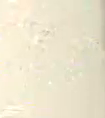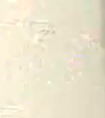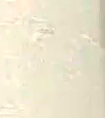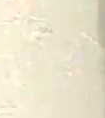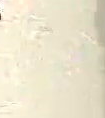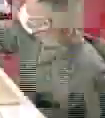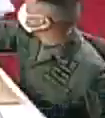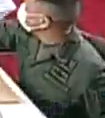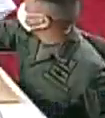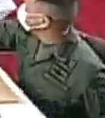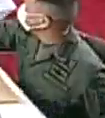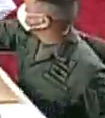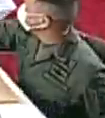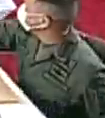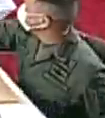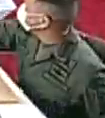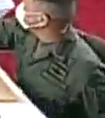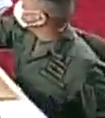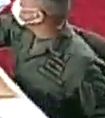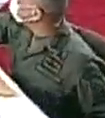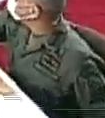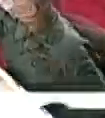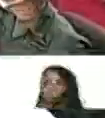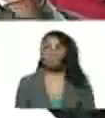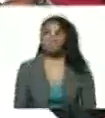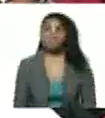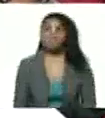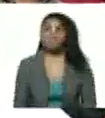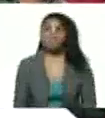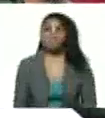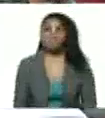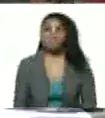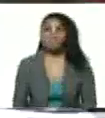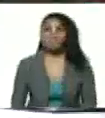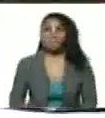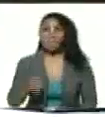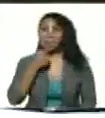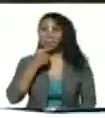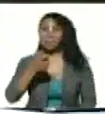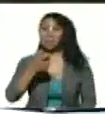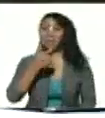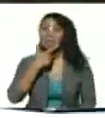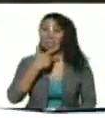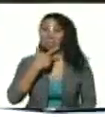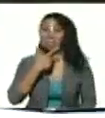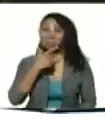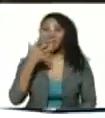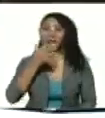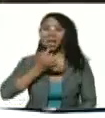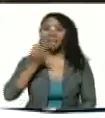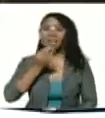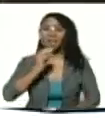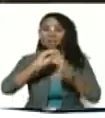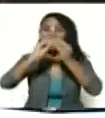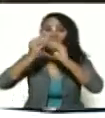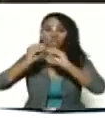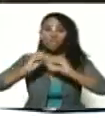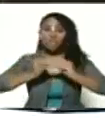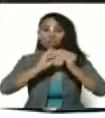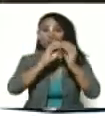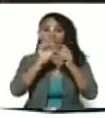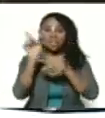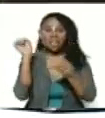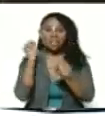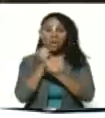Europa en el mundo en Europa en el mundo y que bonito haber recuperado esa